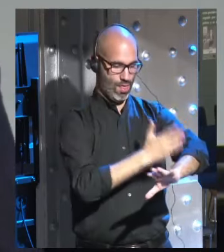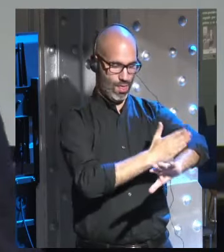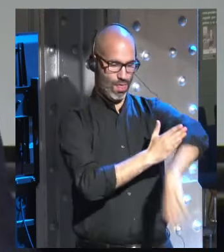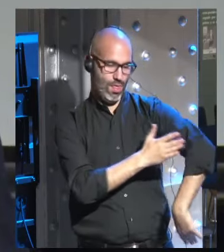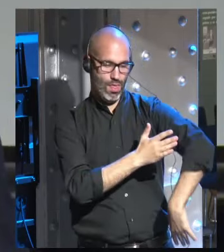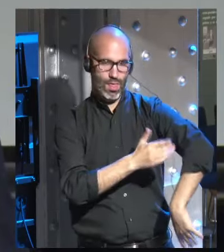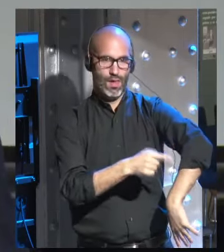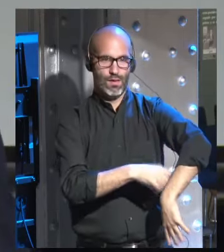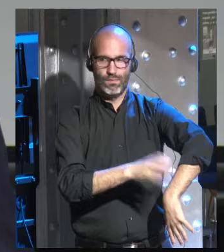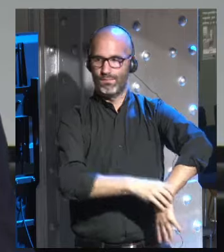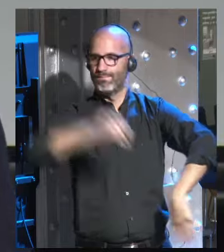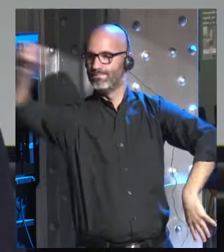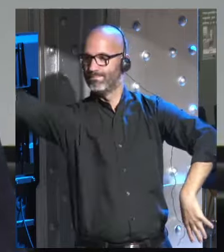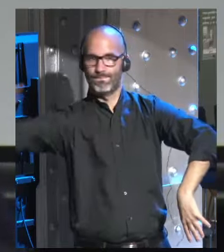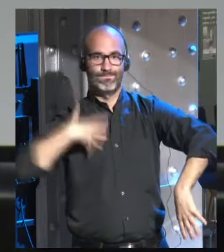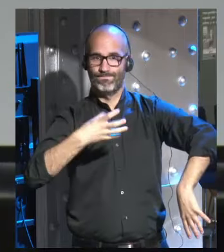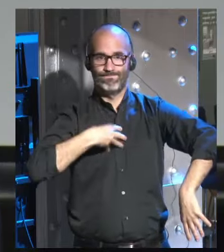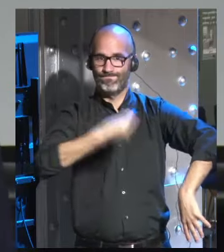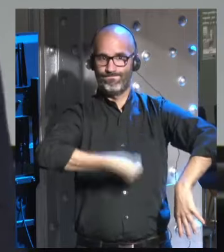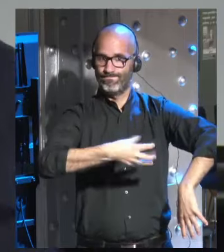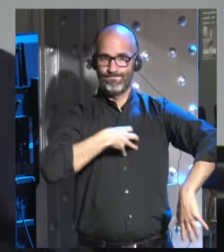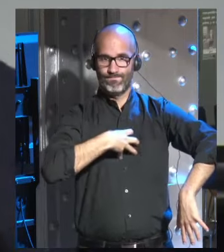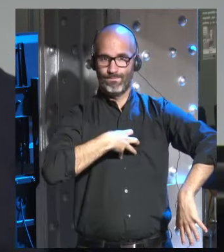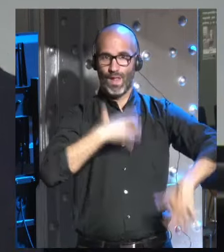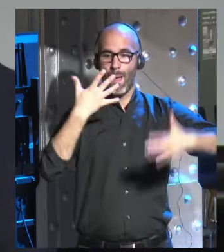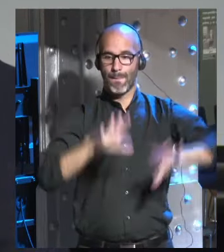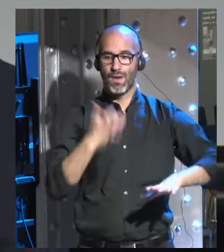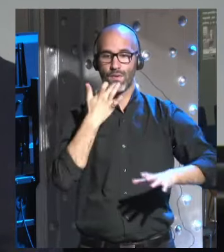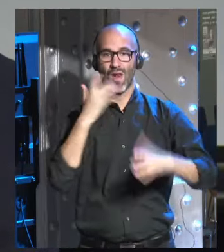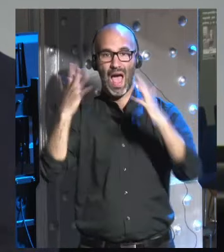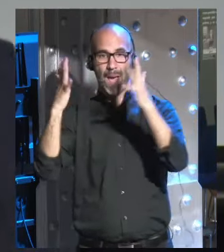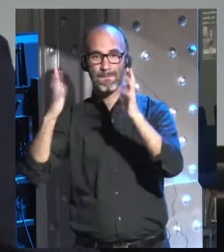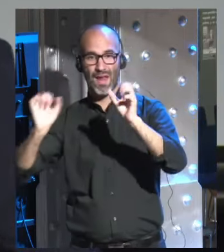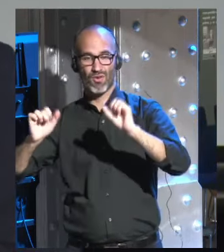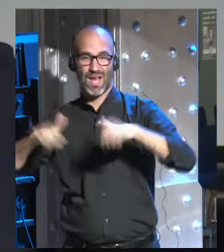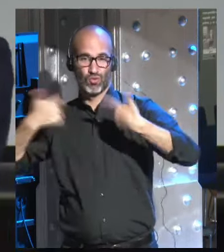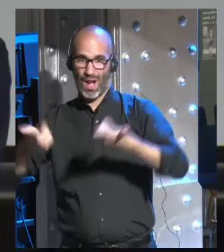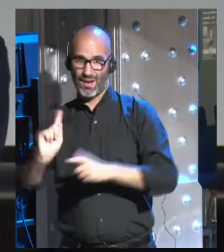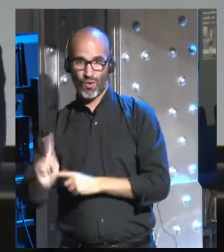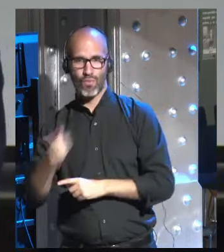y la pusieran en otra habitación no la podría utilizar pero con las manos biónicas no hay problema